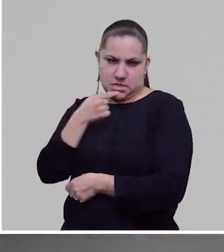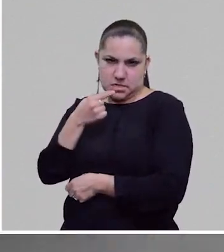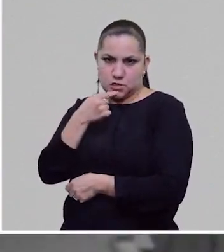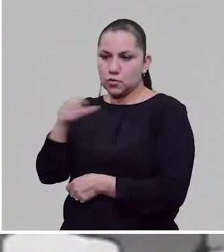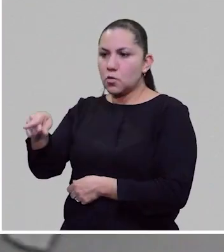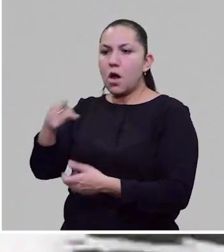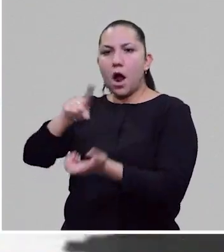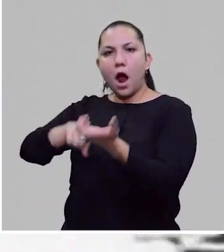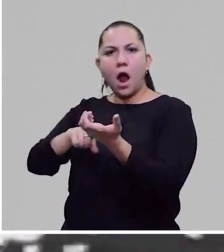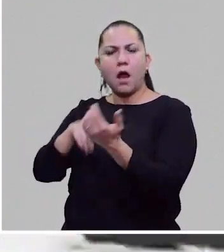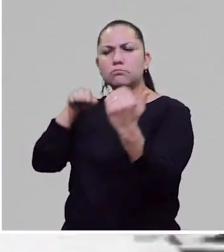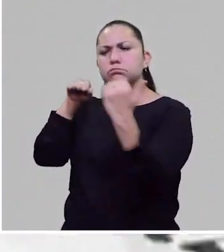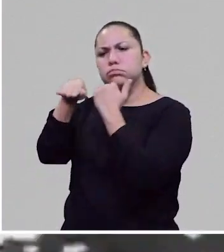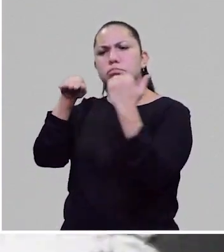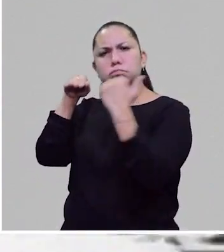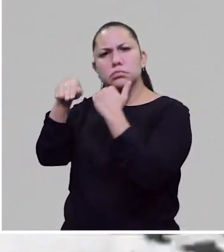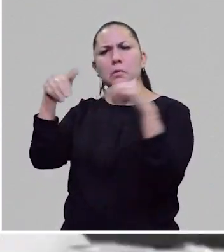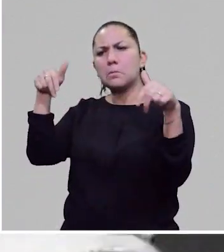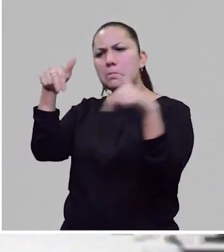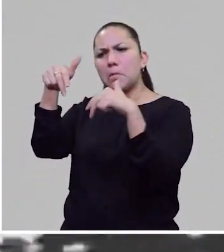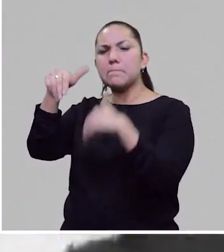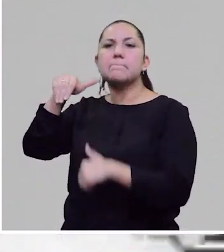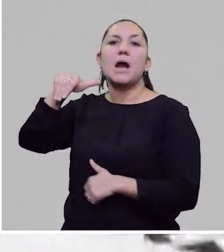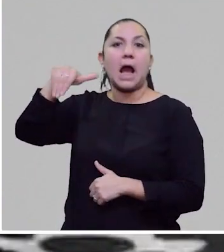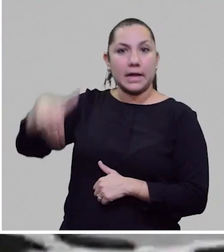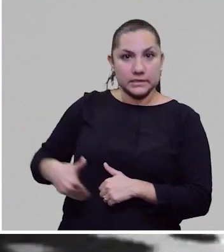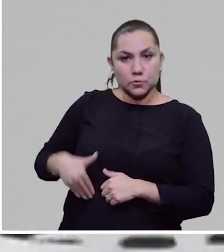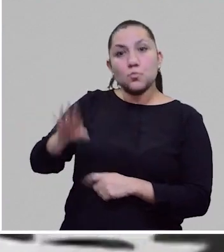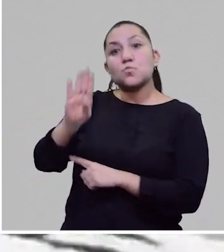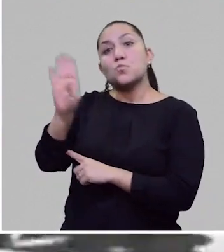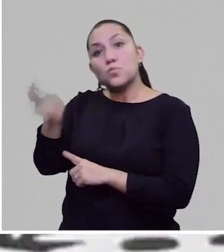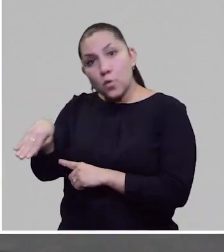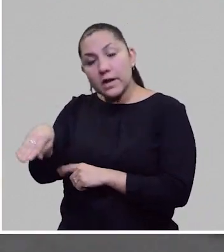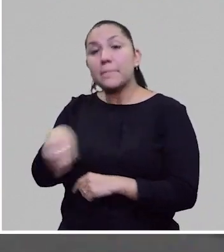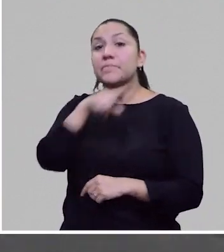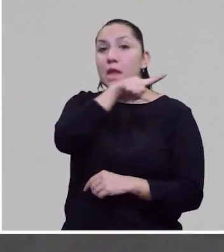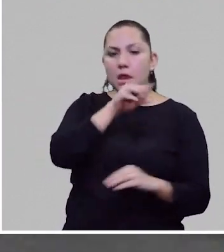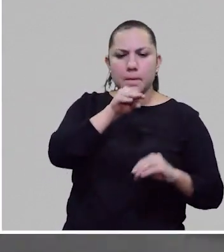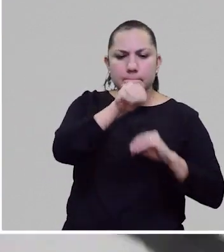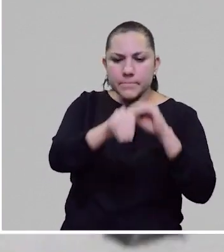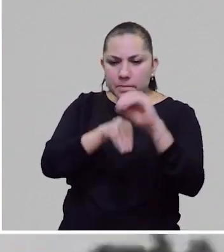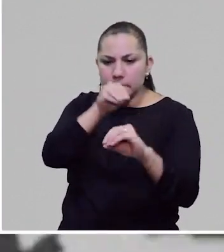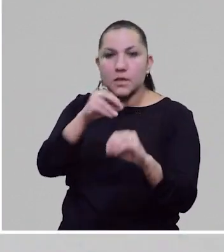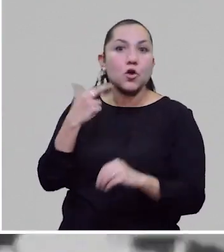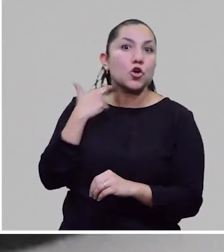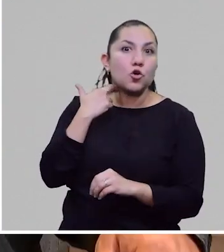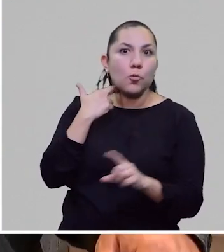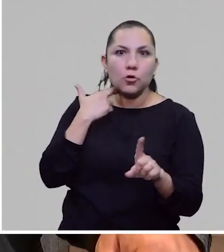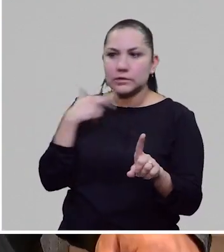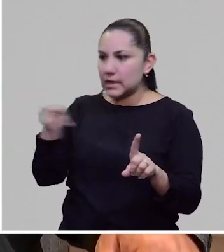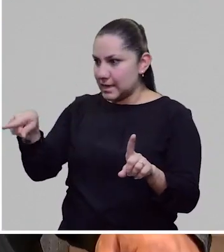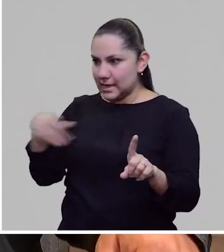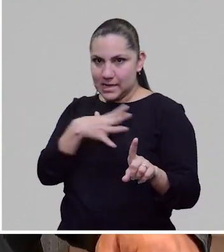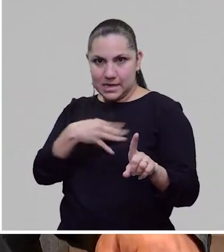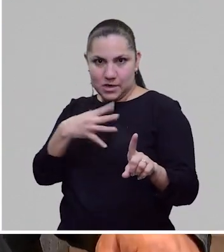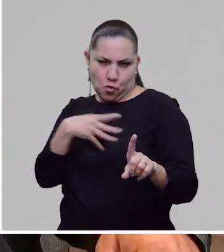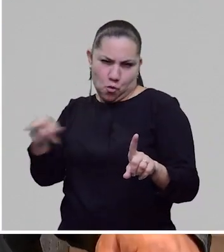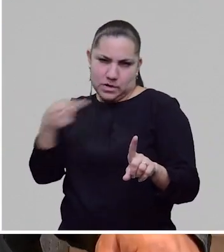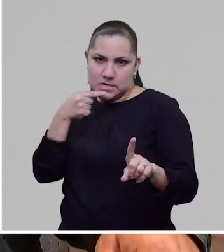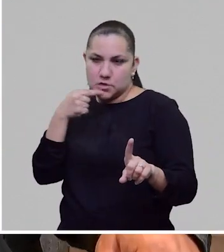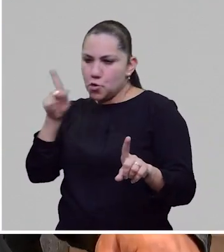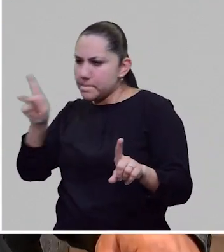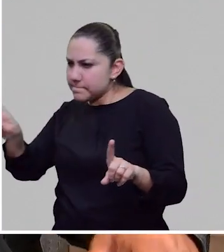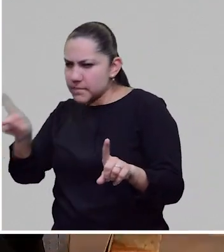un accidente vial, y entonces él lo que hace es crear un robot a la imagen y semejanza de Tobio, pero es tan